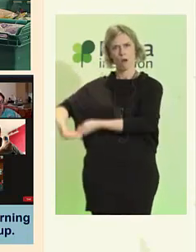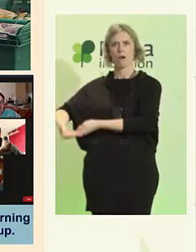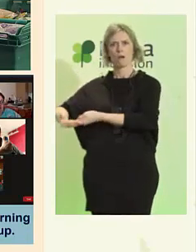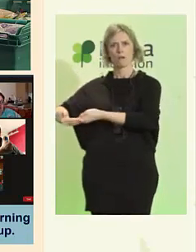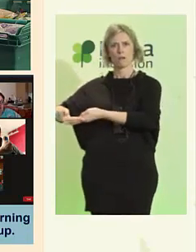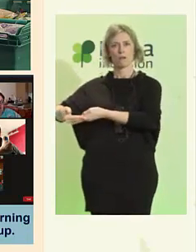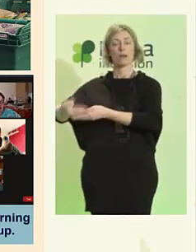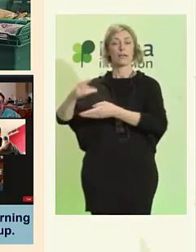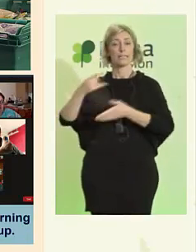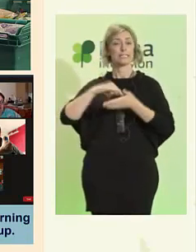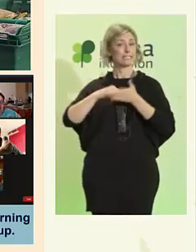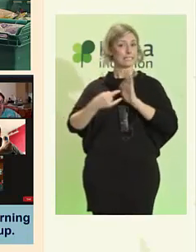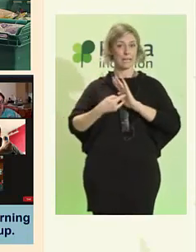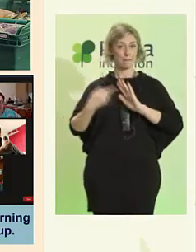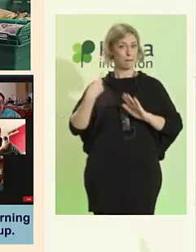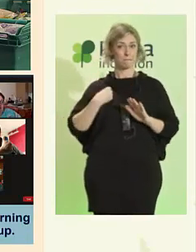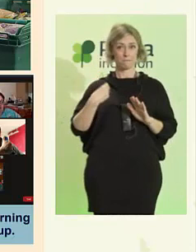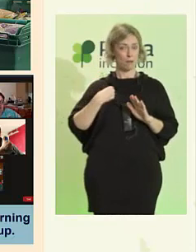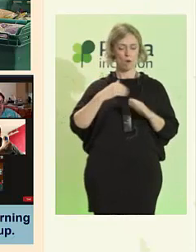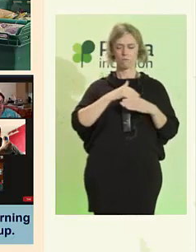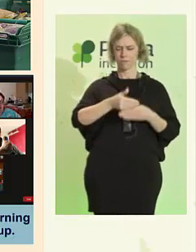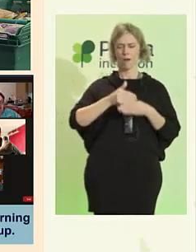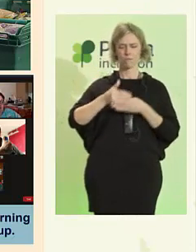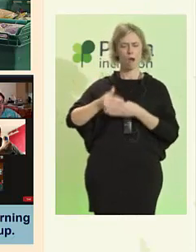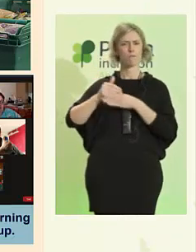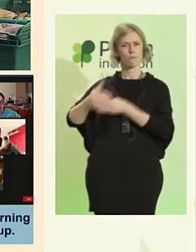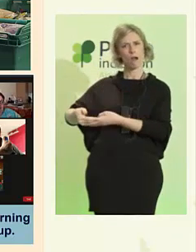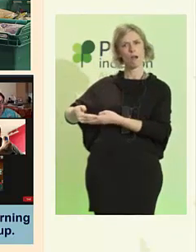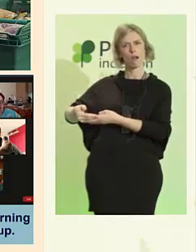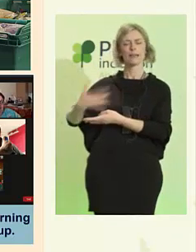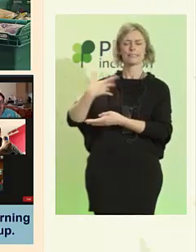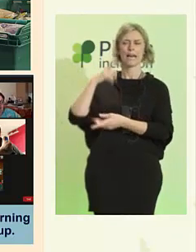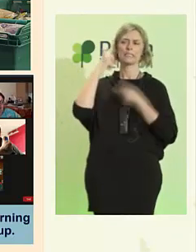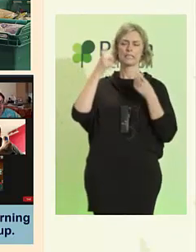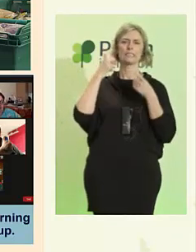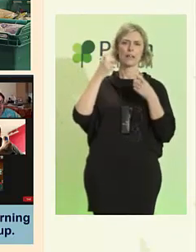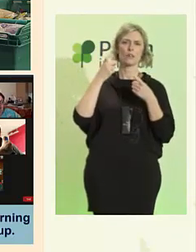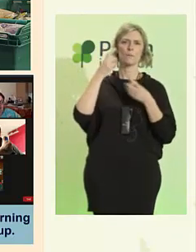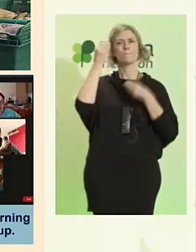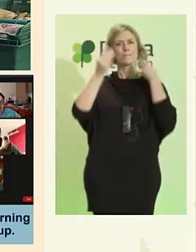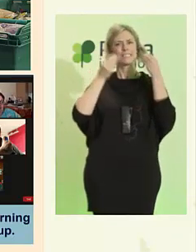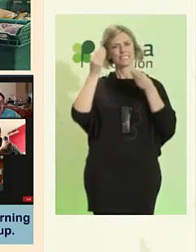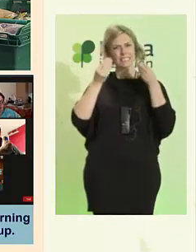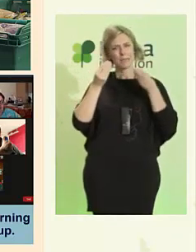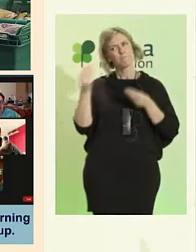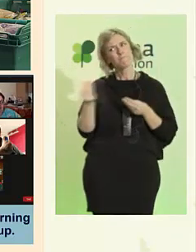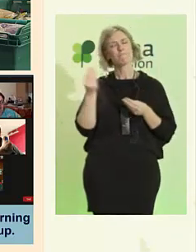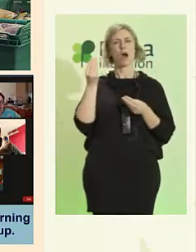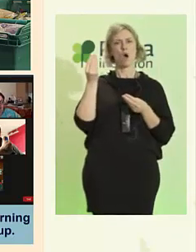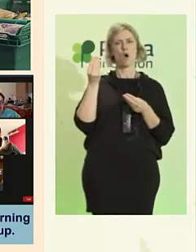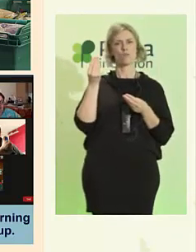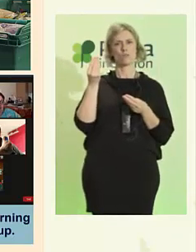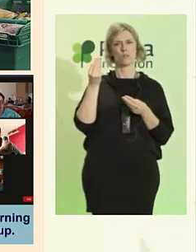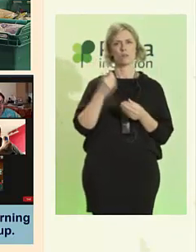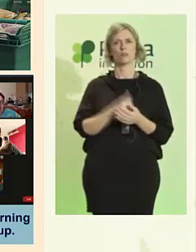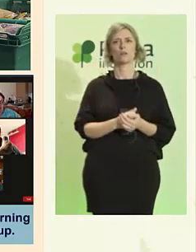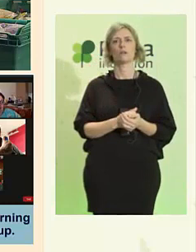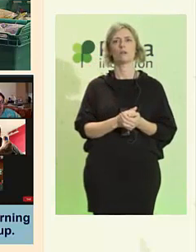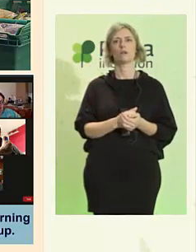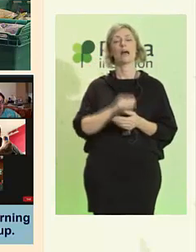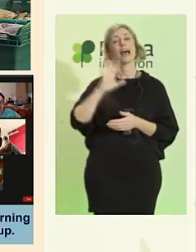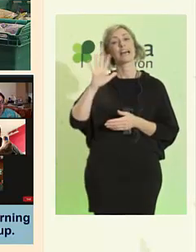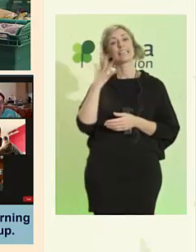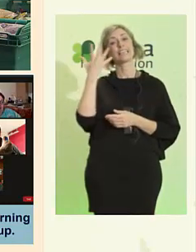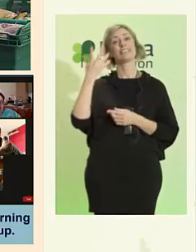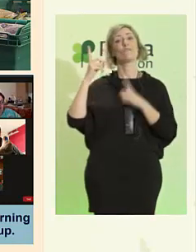sistemas y intentando repensarlos. La quinta